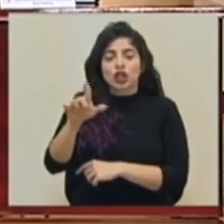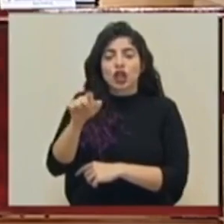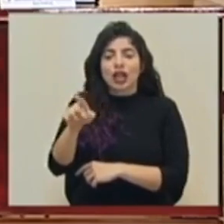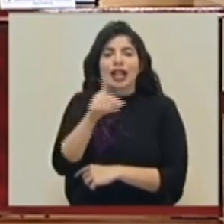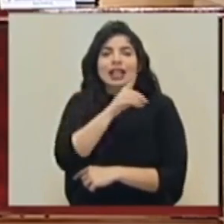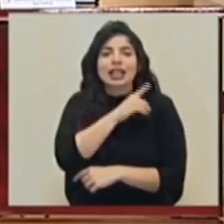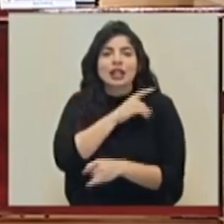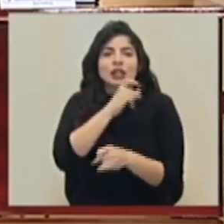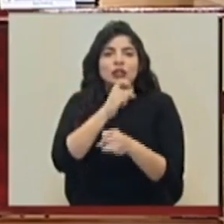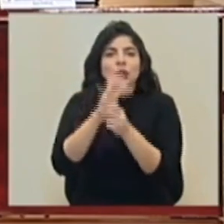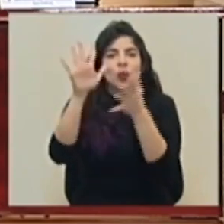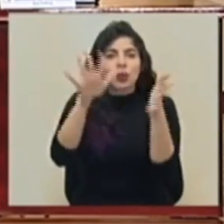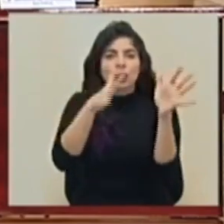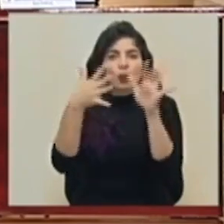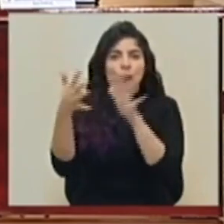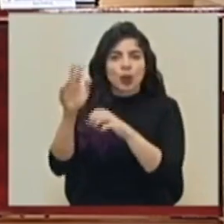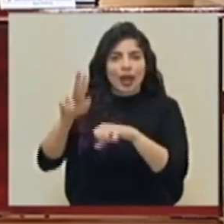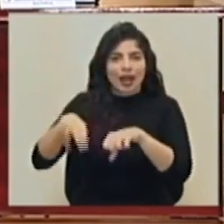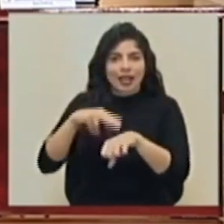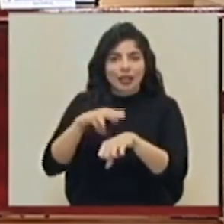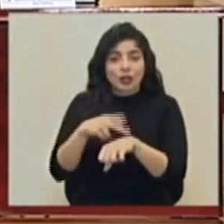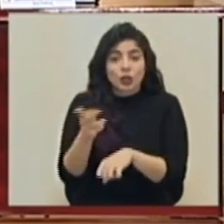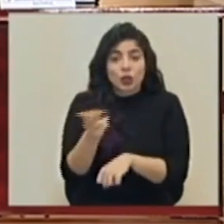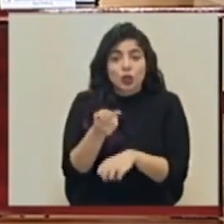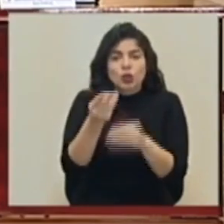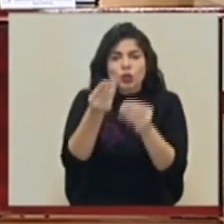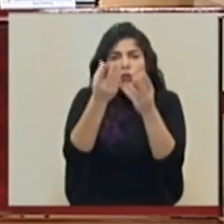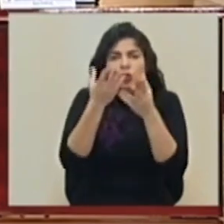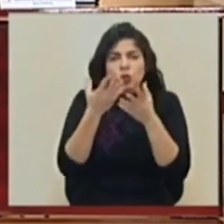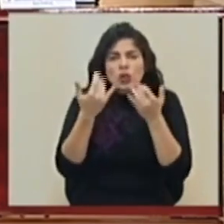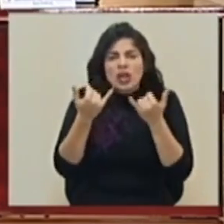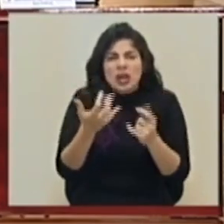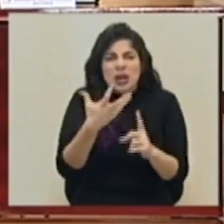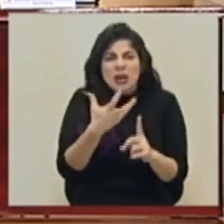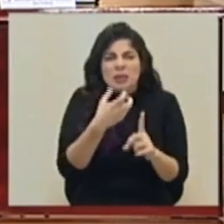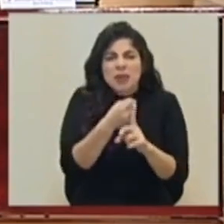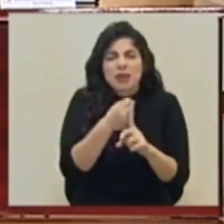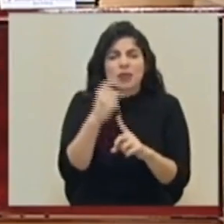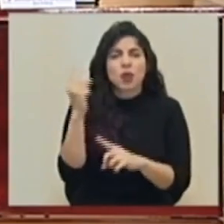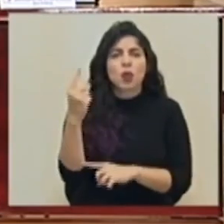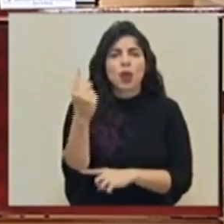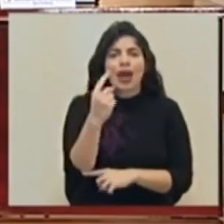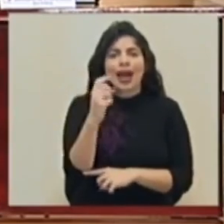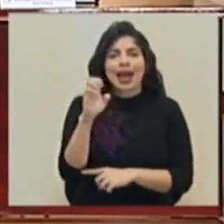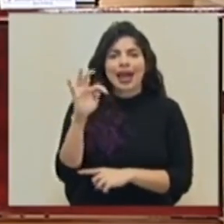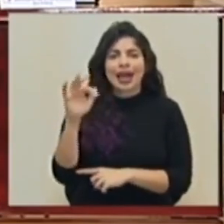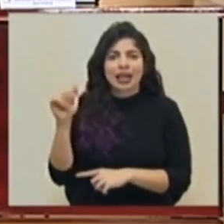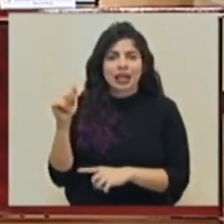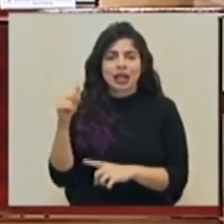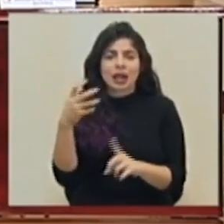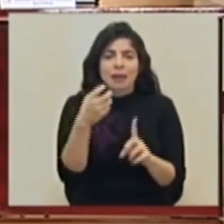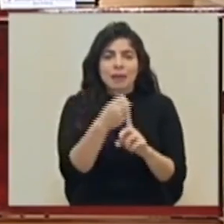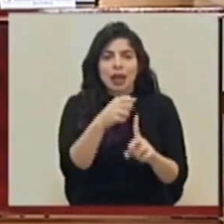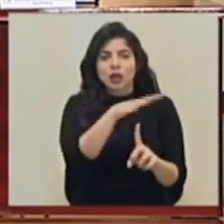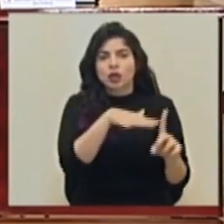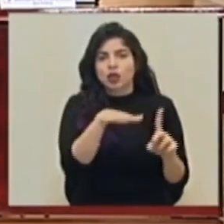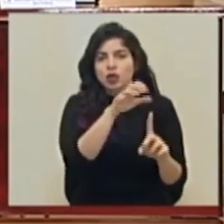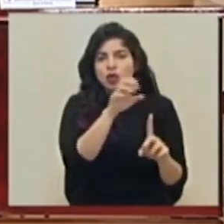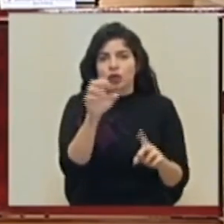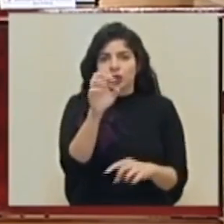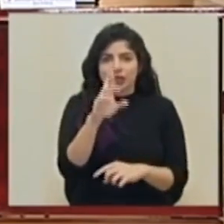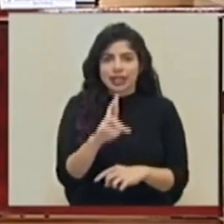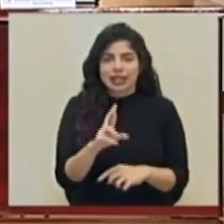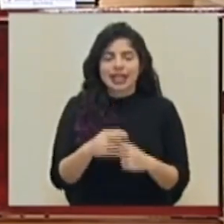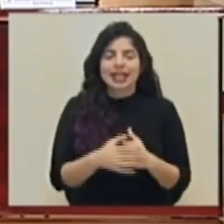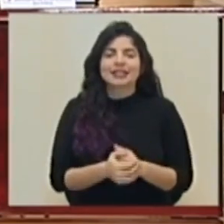Costa Rica, quienes nos informarán sobre el avance y afectación indirecta del huracán ETA sobre el territorio costarricense.